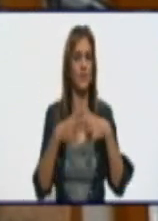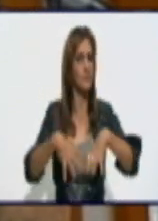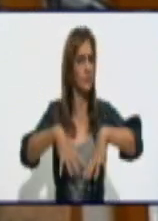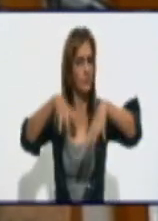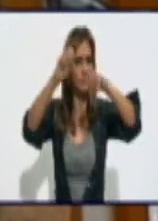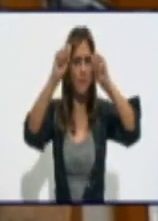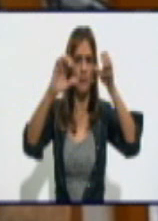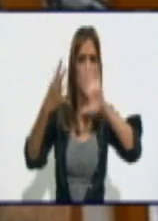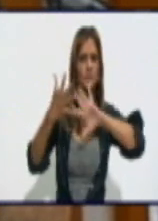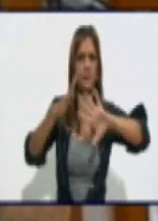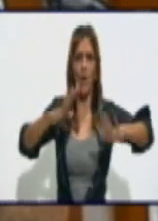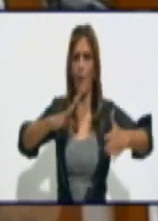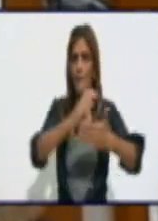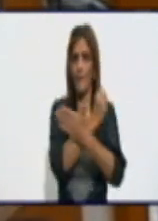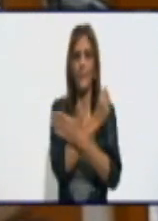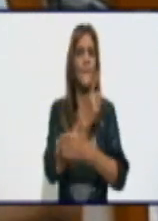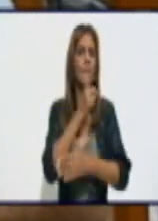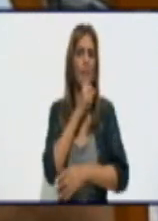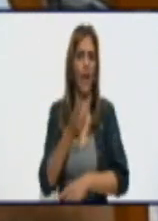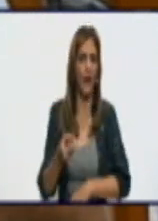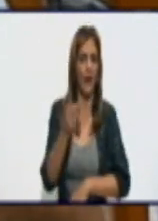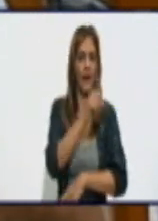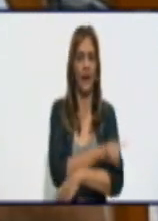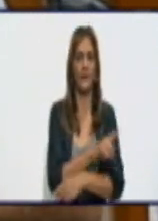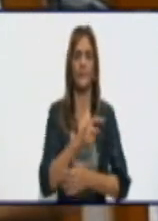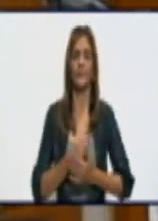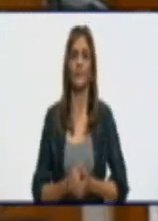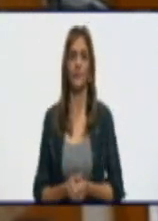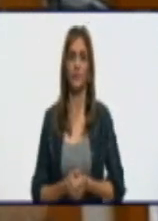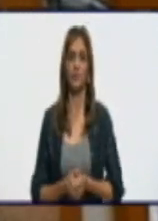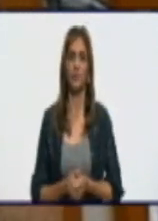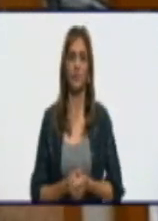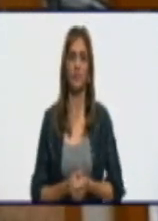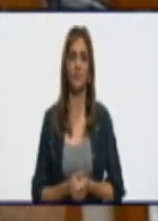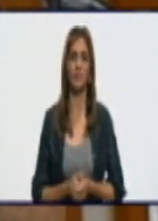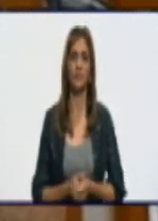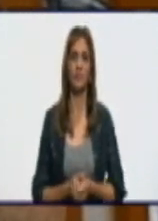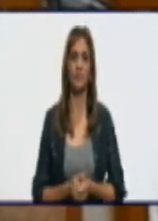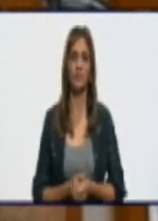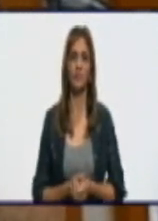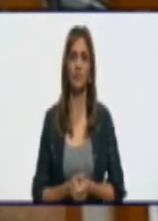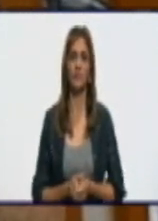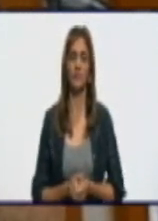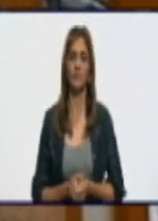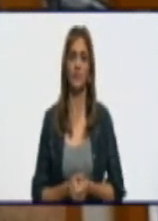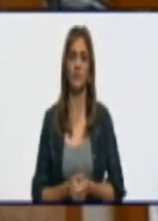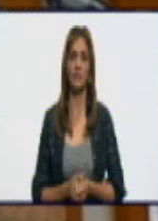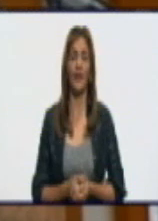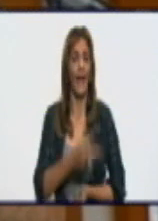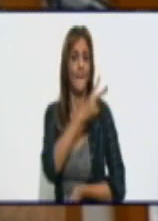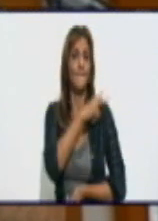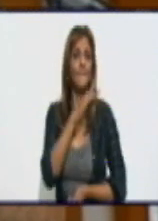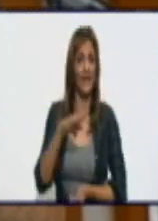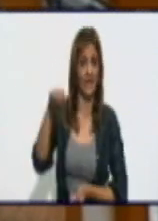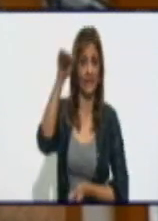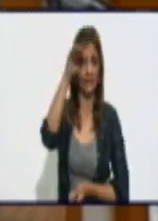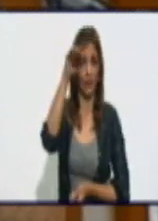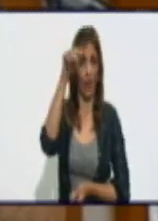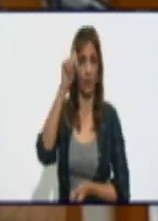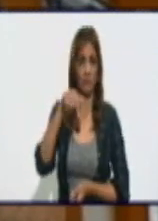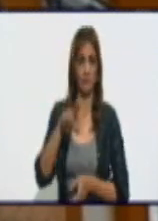determinado. Bueno, como se comprometió por nuestro ministro y se